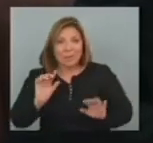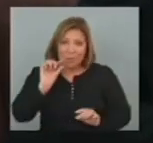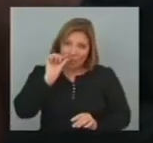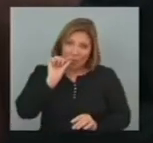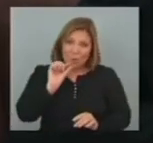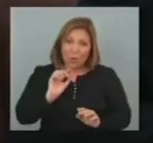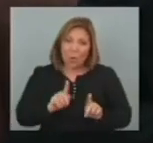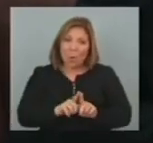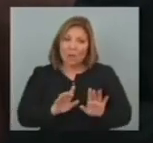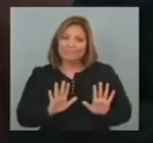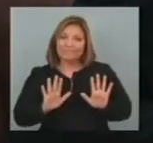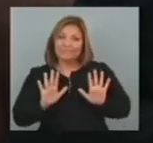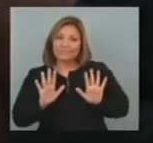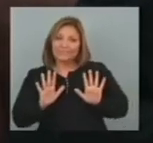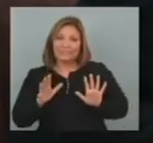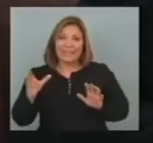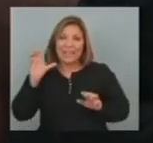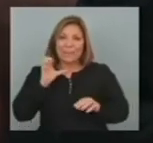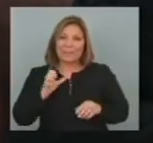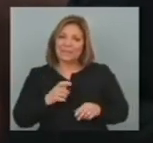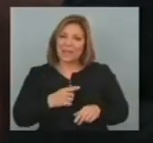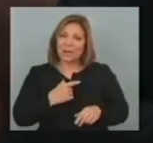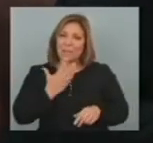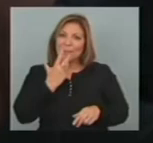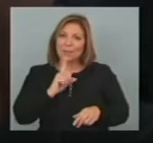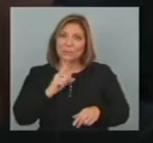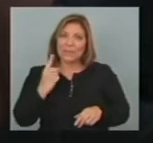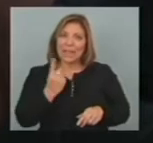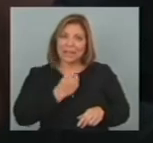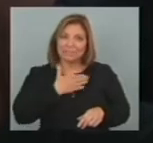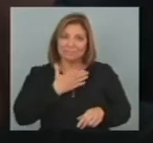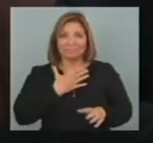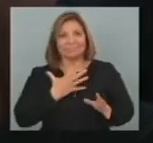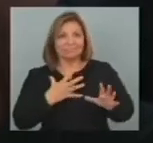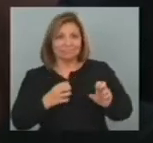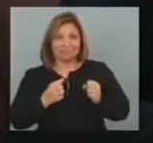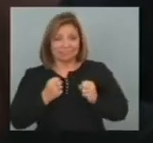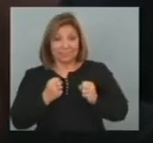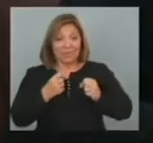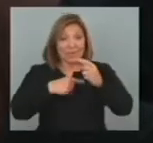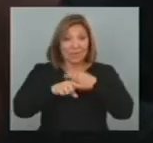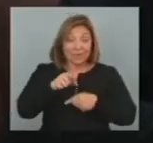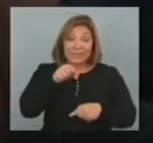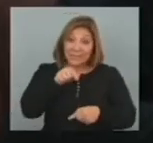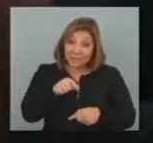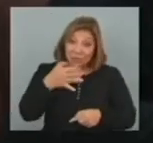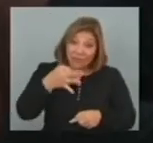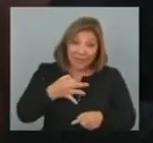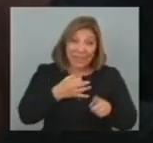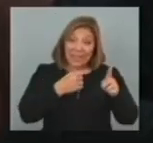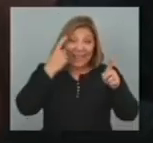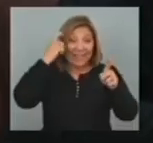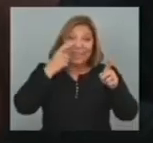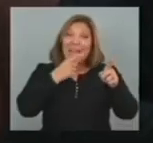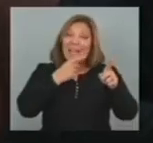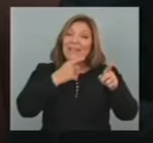reticente Del sector empresarial Y la verdad Es que Me parece Que esto parte De un prejuicio Y de lógico En